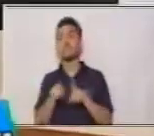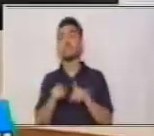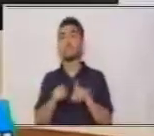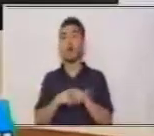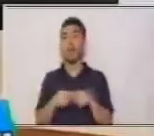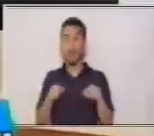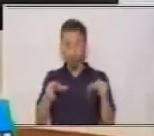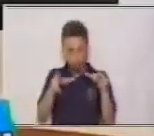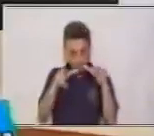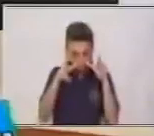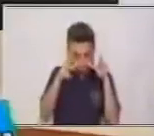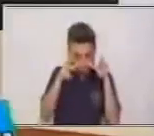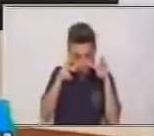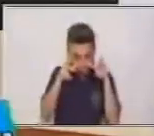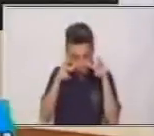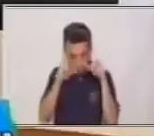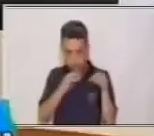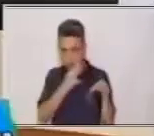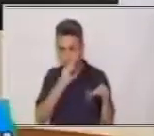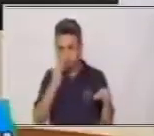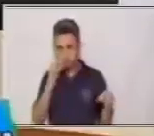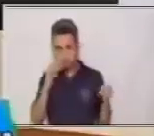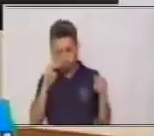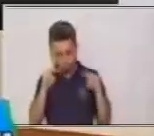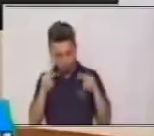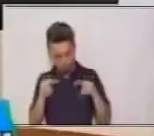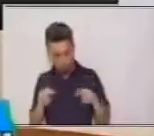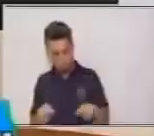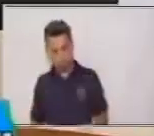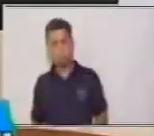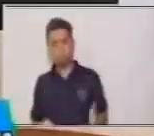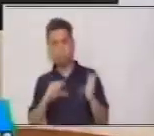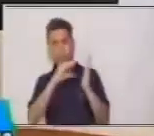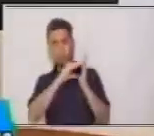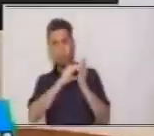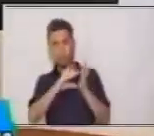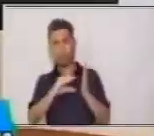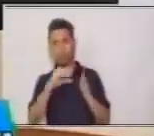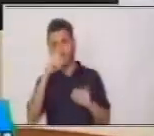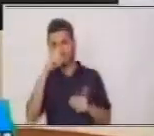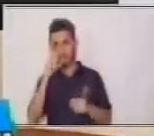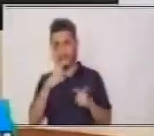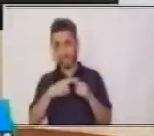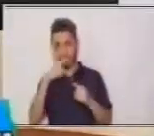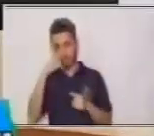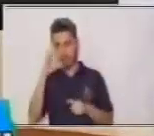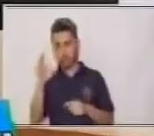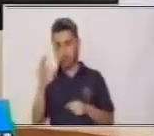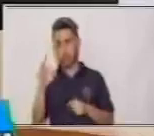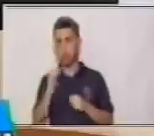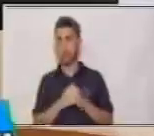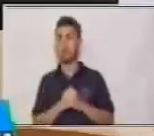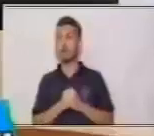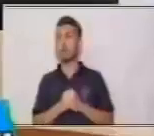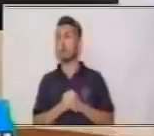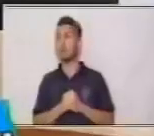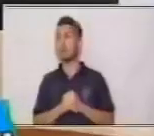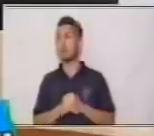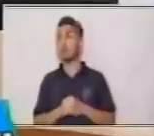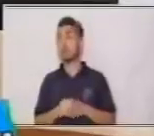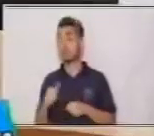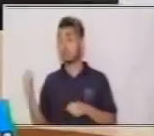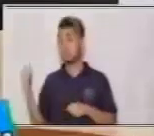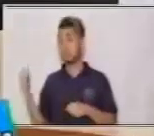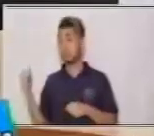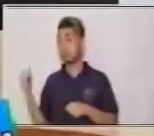silenciosa de un contenido o de un texto. De igual manera, esta lectura nos